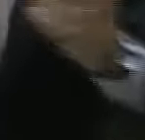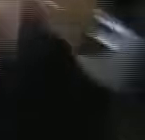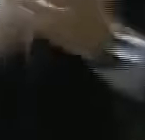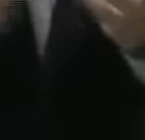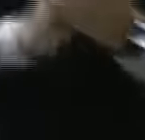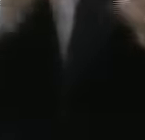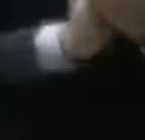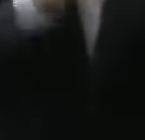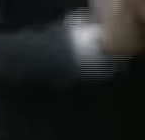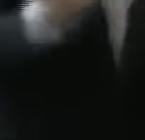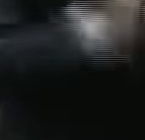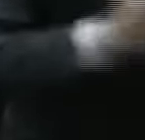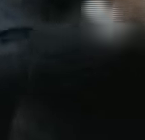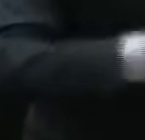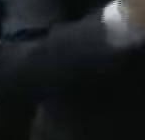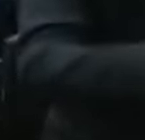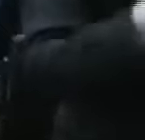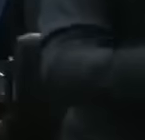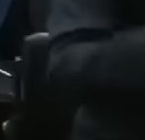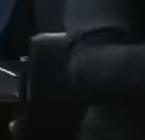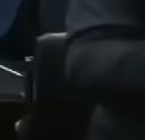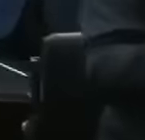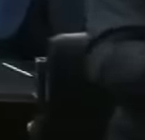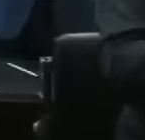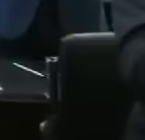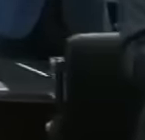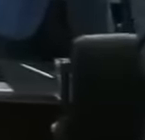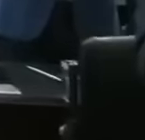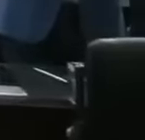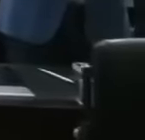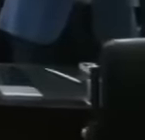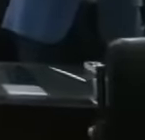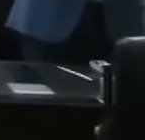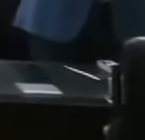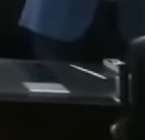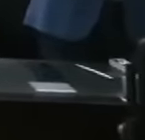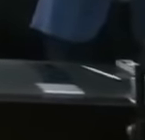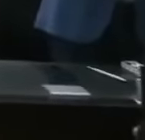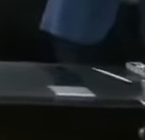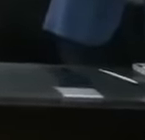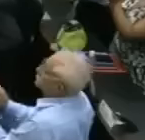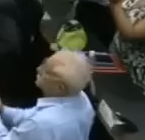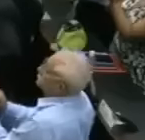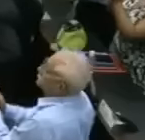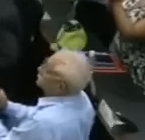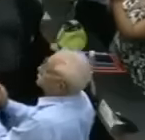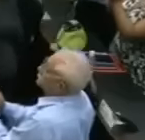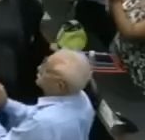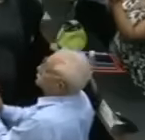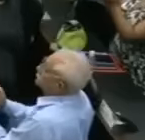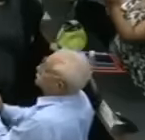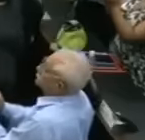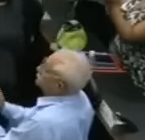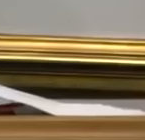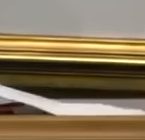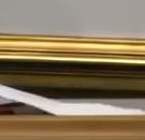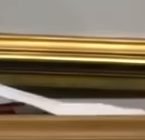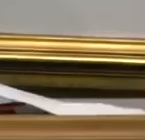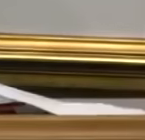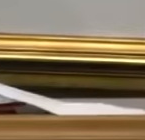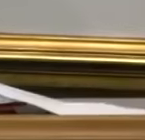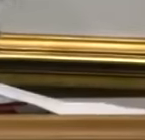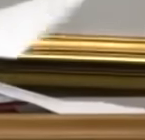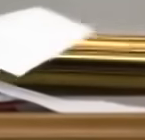nacional a los fines de su promulgación de acuerdo a lo consagrado en el artículo 213 de la